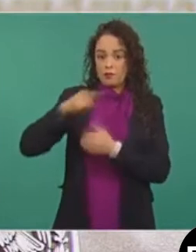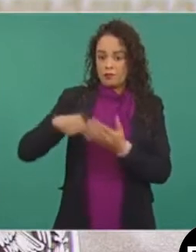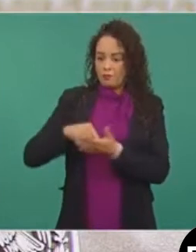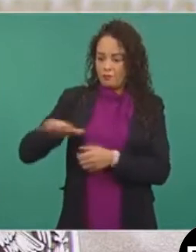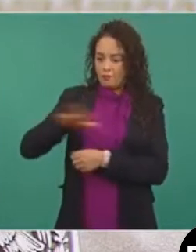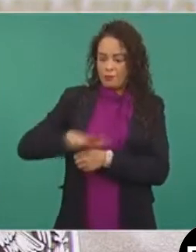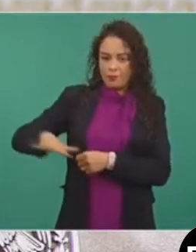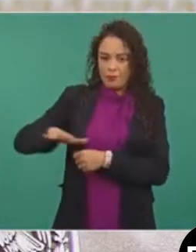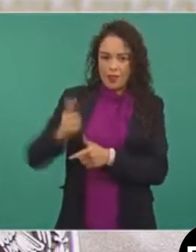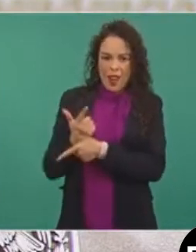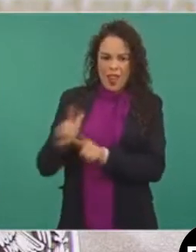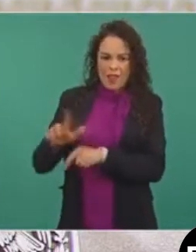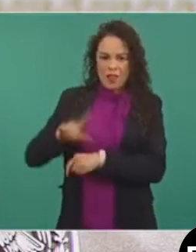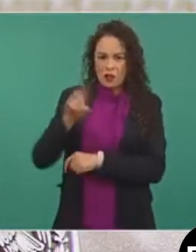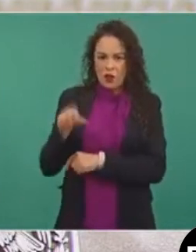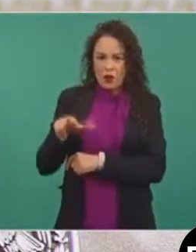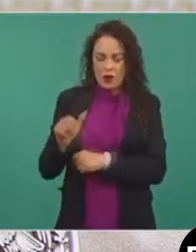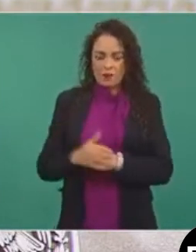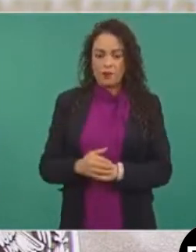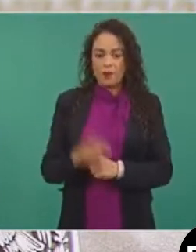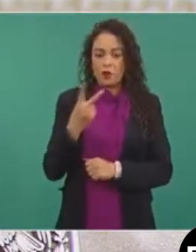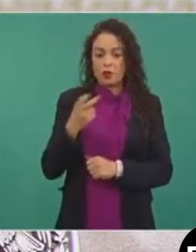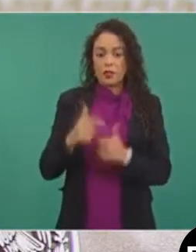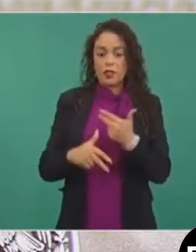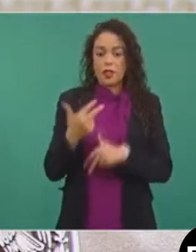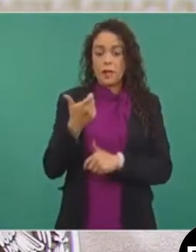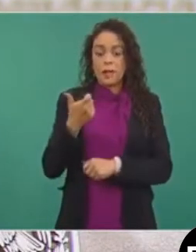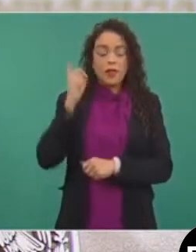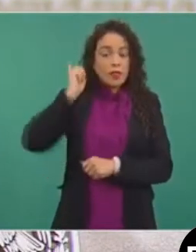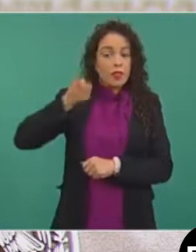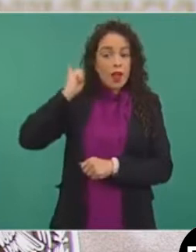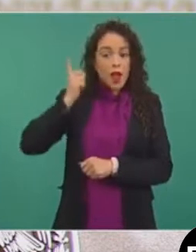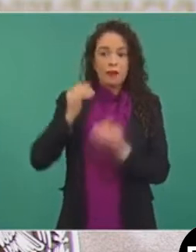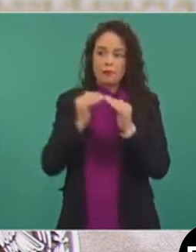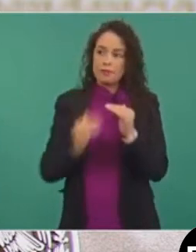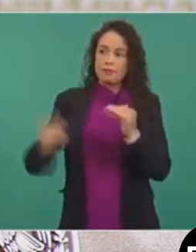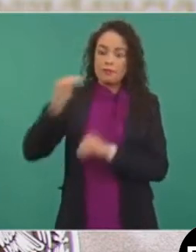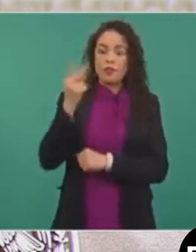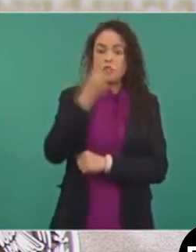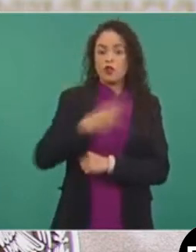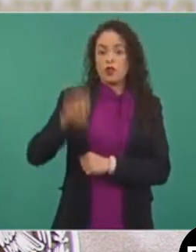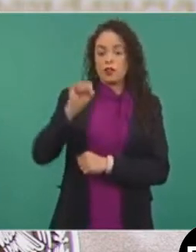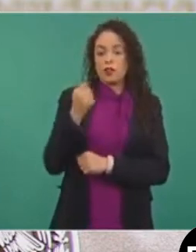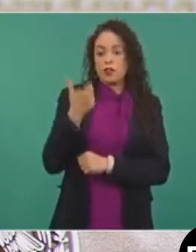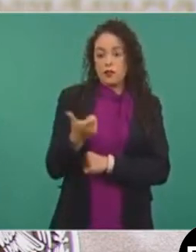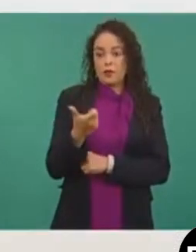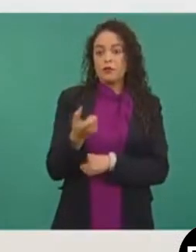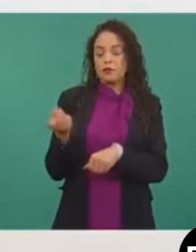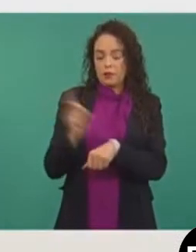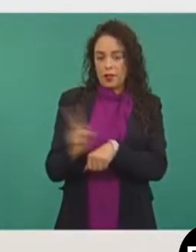de 213 pesos diarios a 260 pesos pesos diarios.